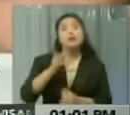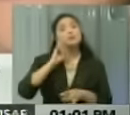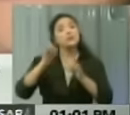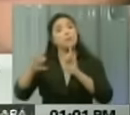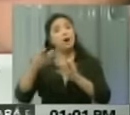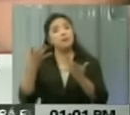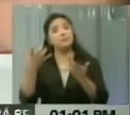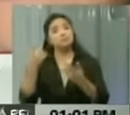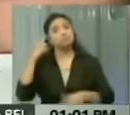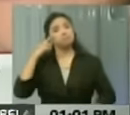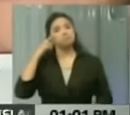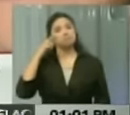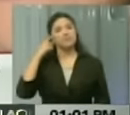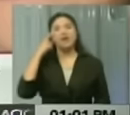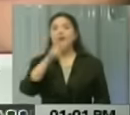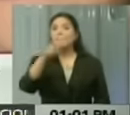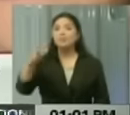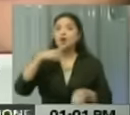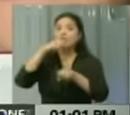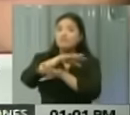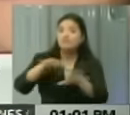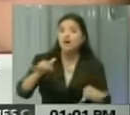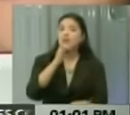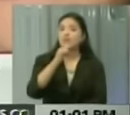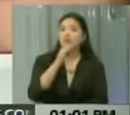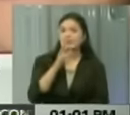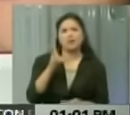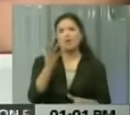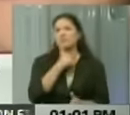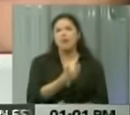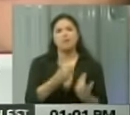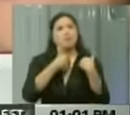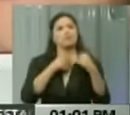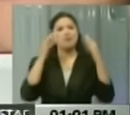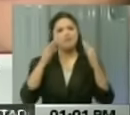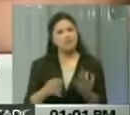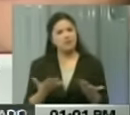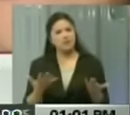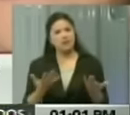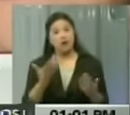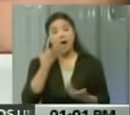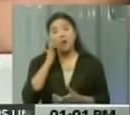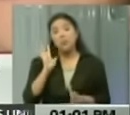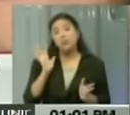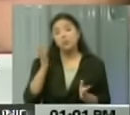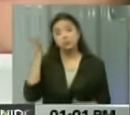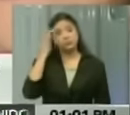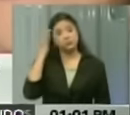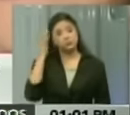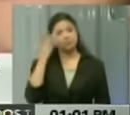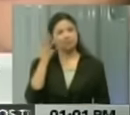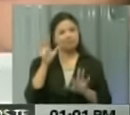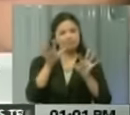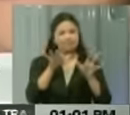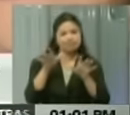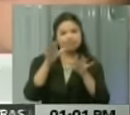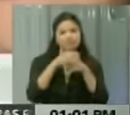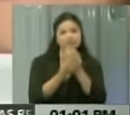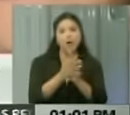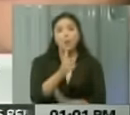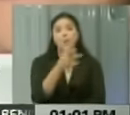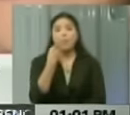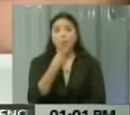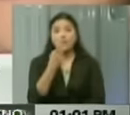a la reflexión a quienes difunden información de manera irresponsable con, a lo mejor un supuesto transfondo político